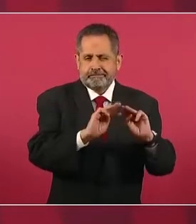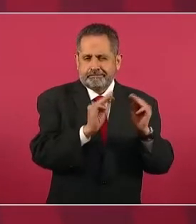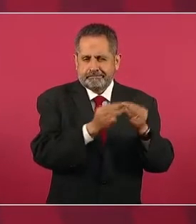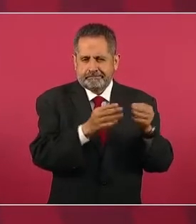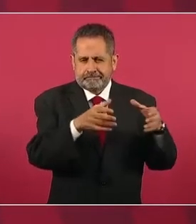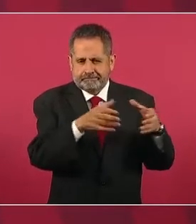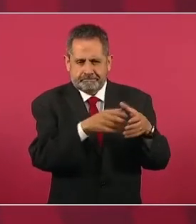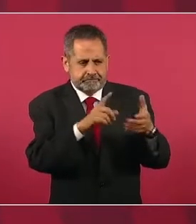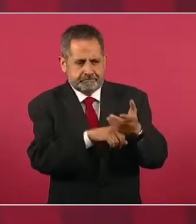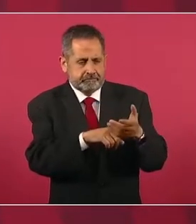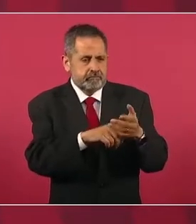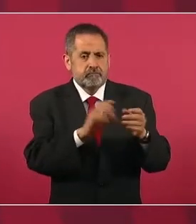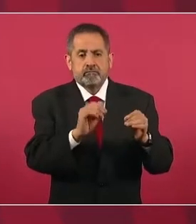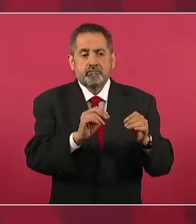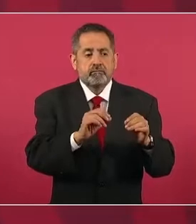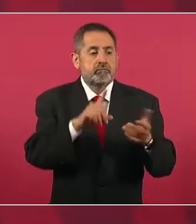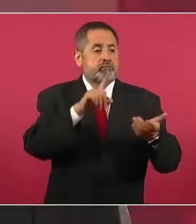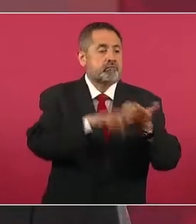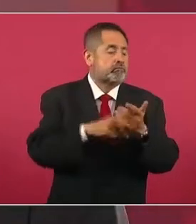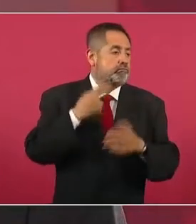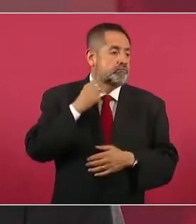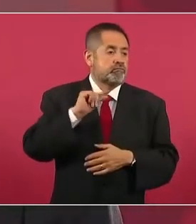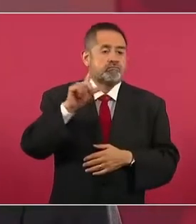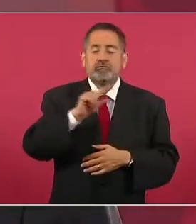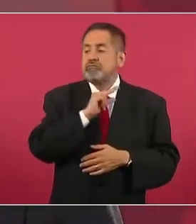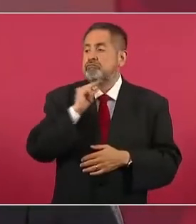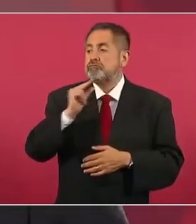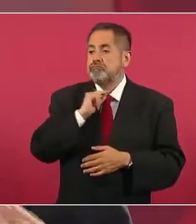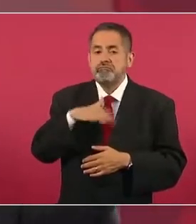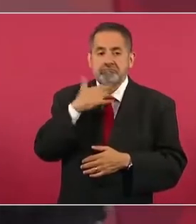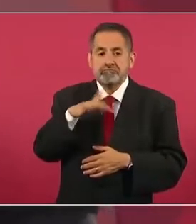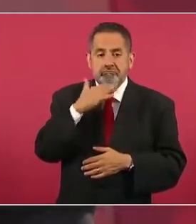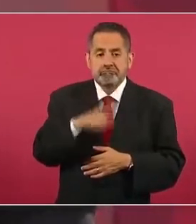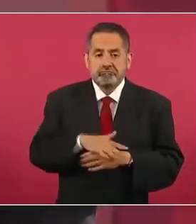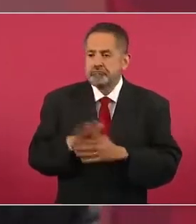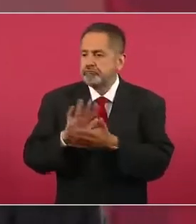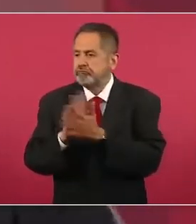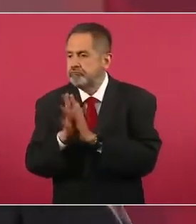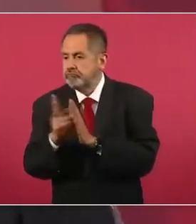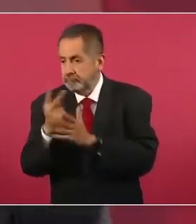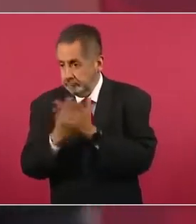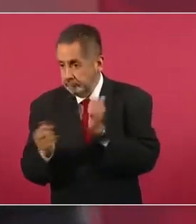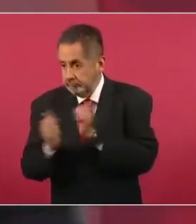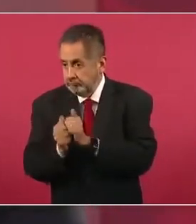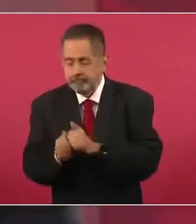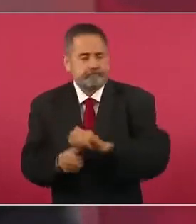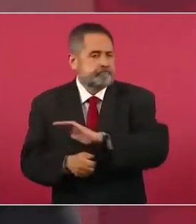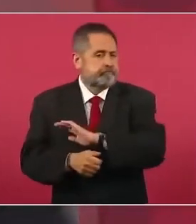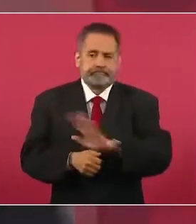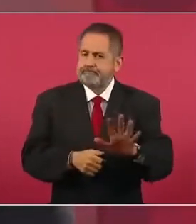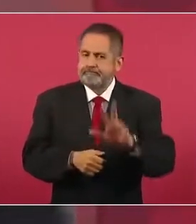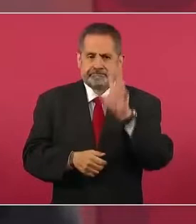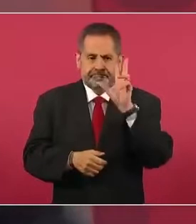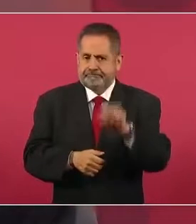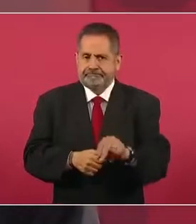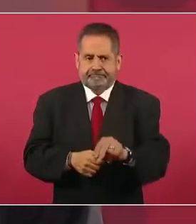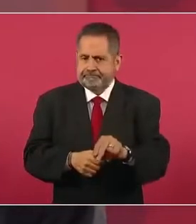o de cuello blanco y autoridades. No existe esa